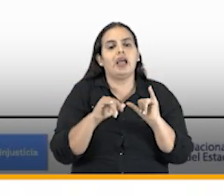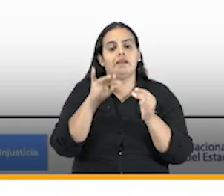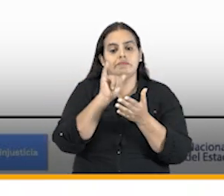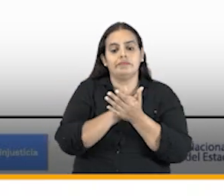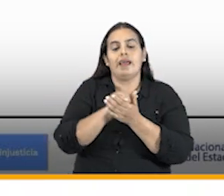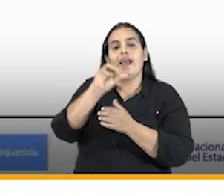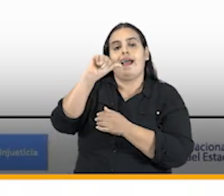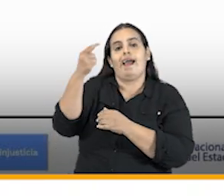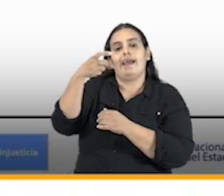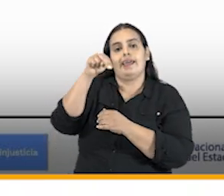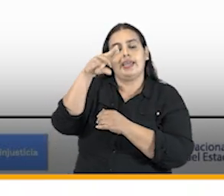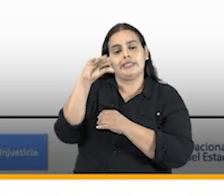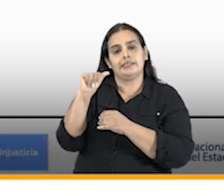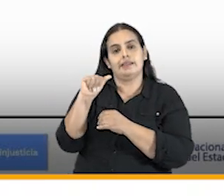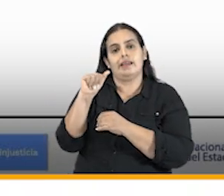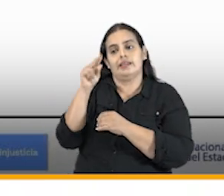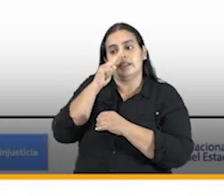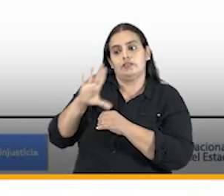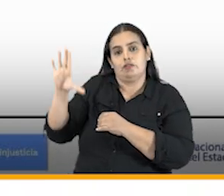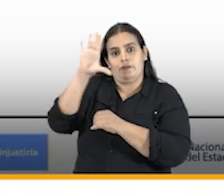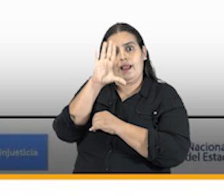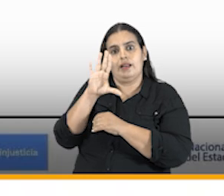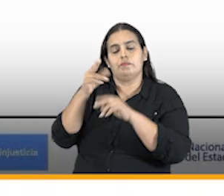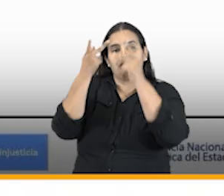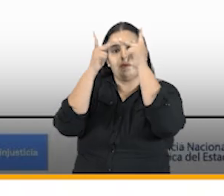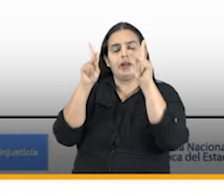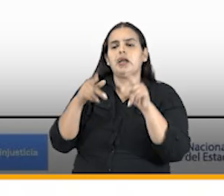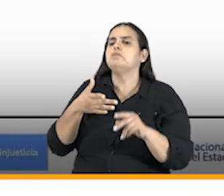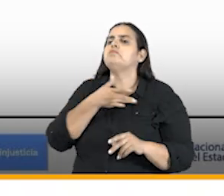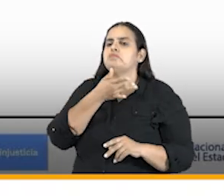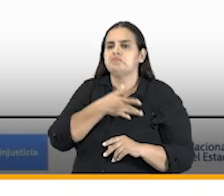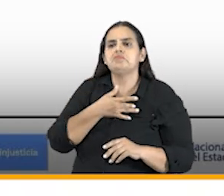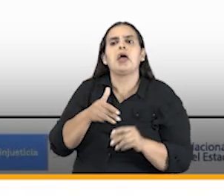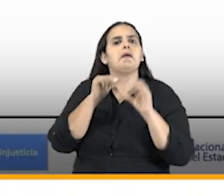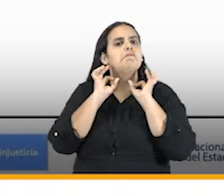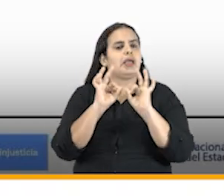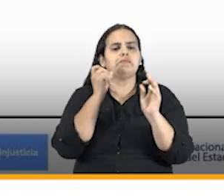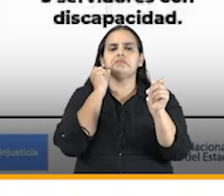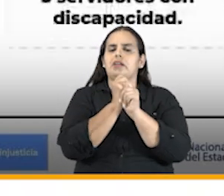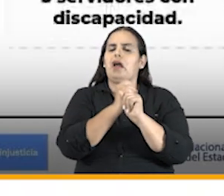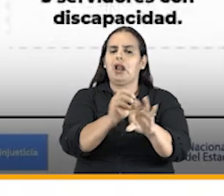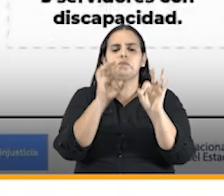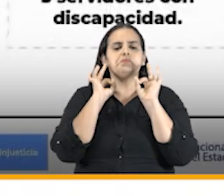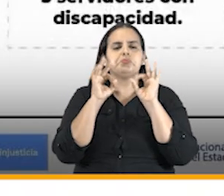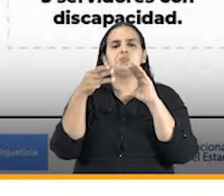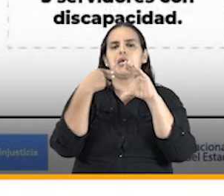nacional de defensa jurídica del estado es un lugar muy favorable para trabajar